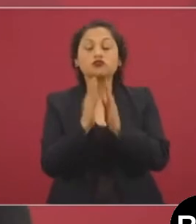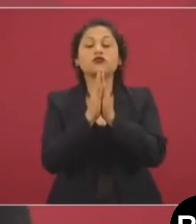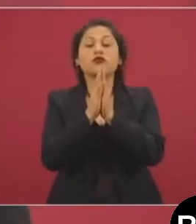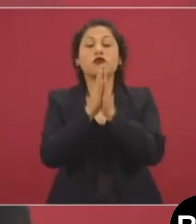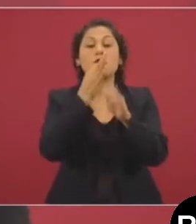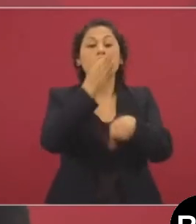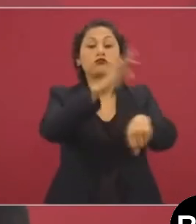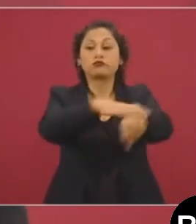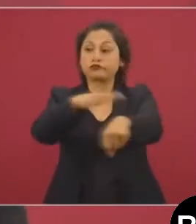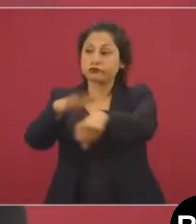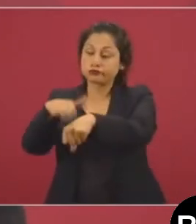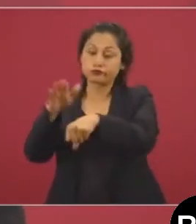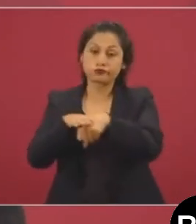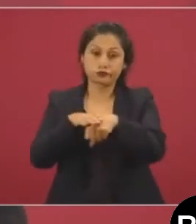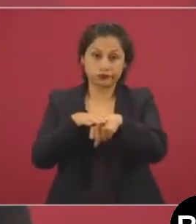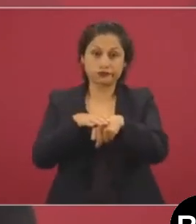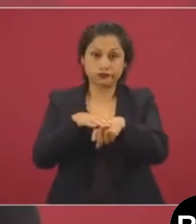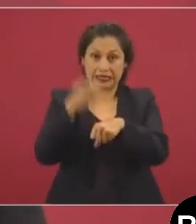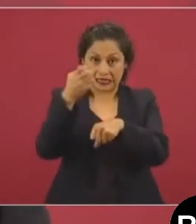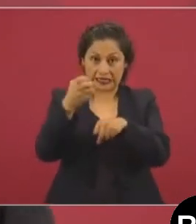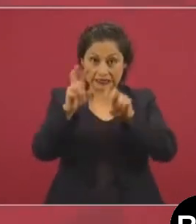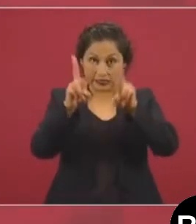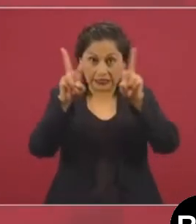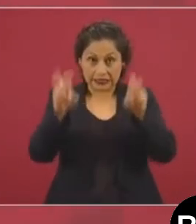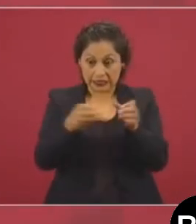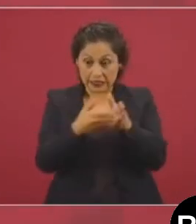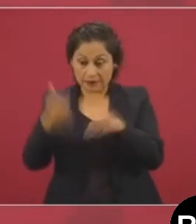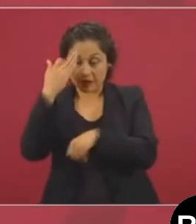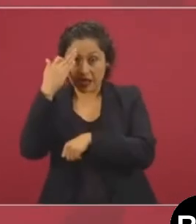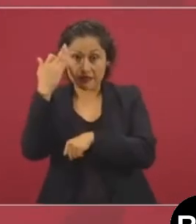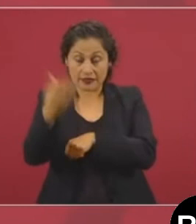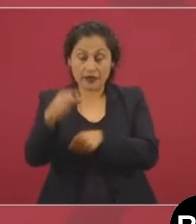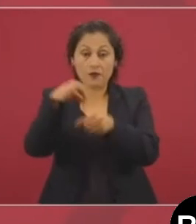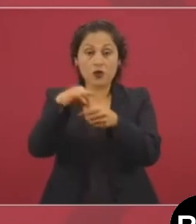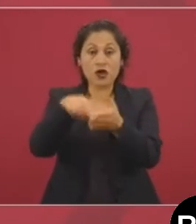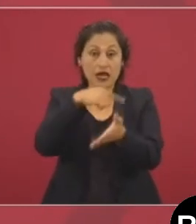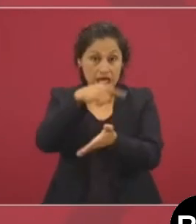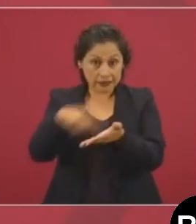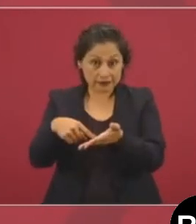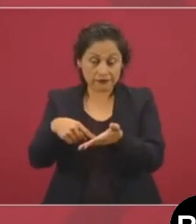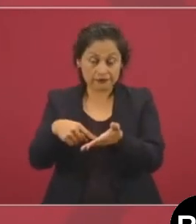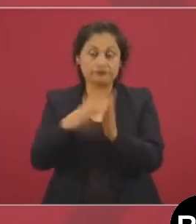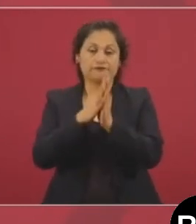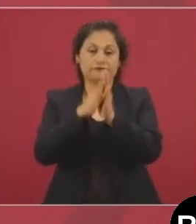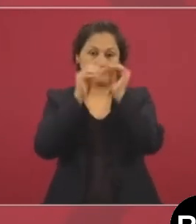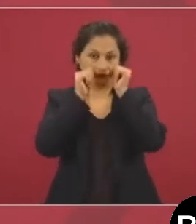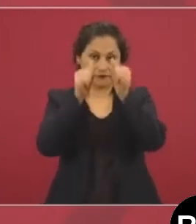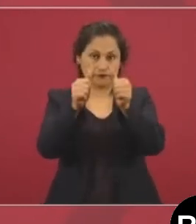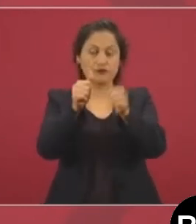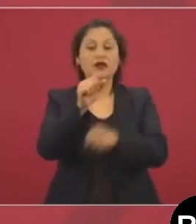tener estas elecciones, ciudadanos también que procuren guardar sana